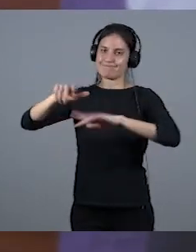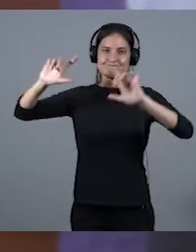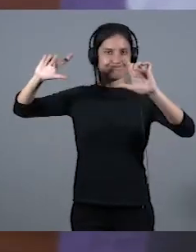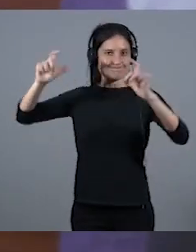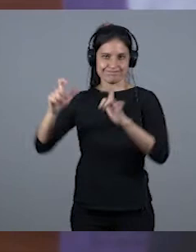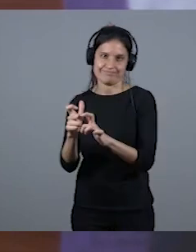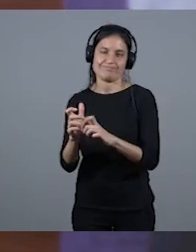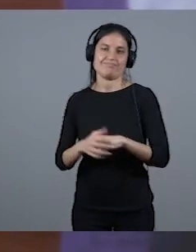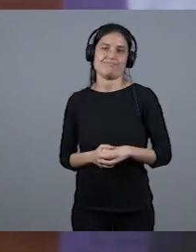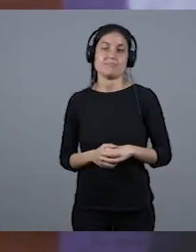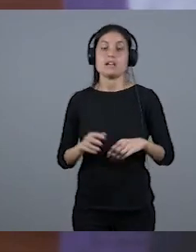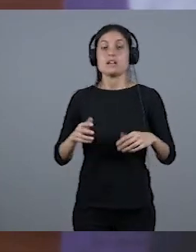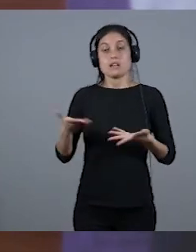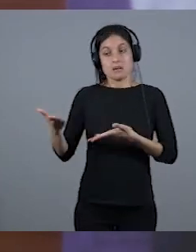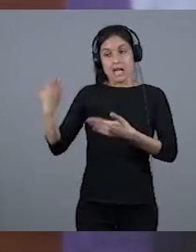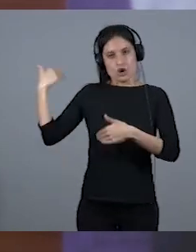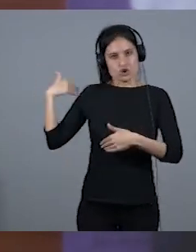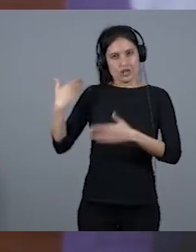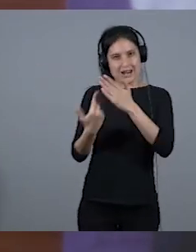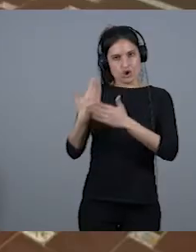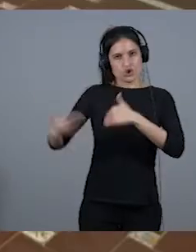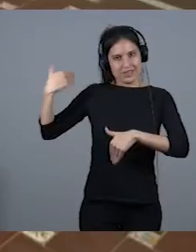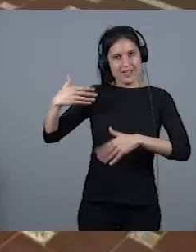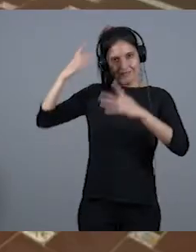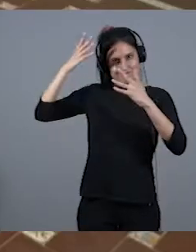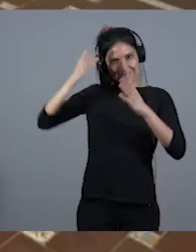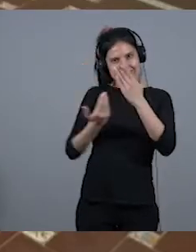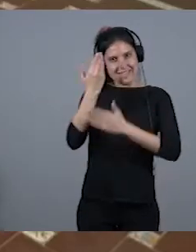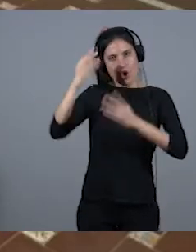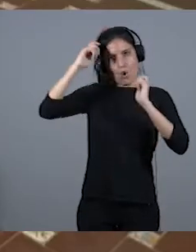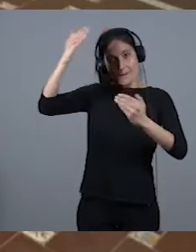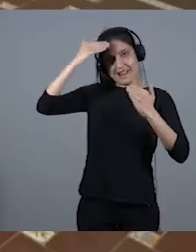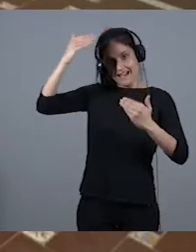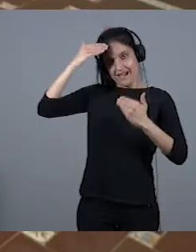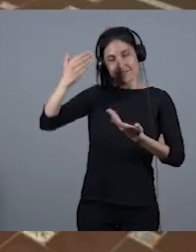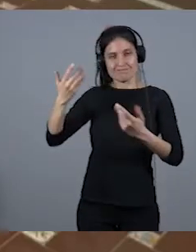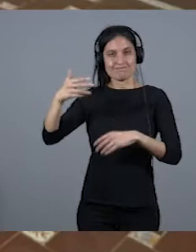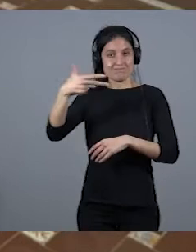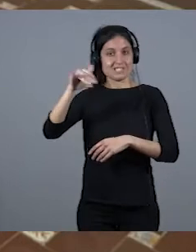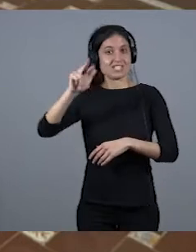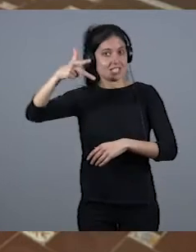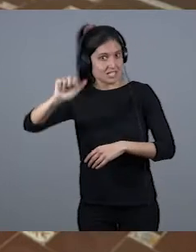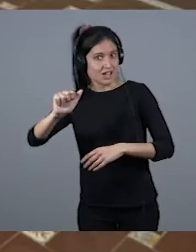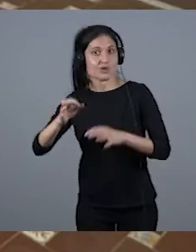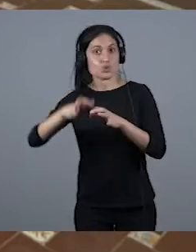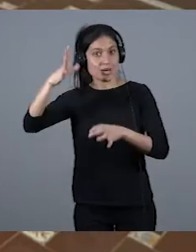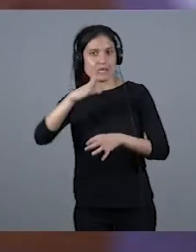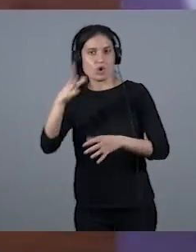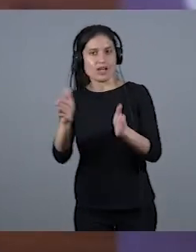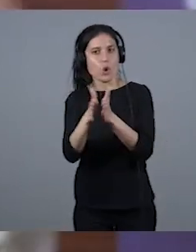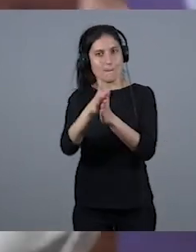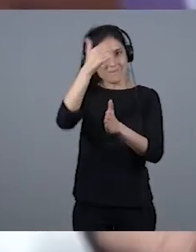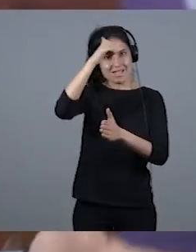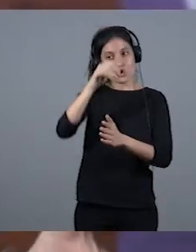de Chicha, lo comentaba el otro día en el acto homenaje, ella tuvo la fortuna de tener un compañero, que bueno, que la ayudó. Pero